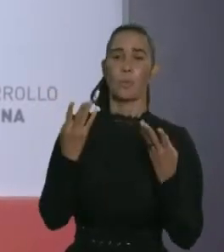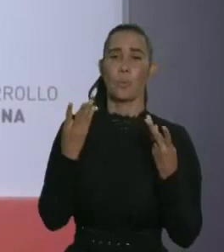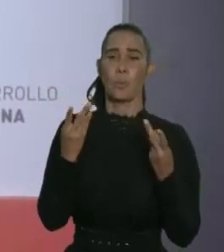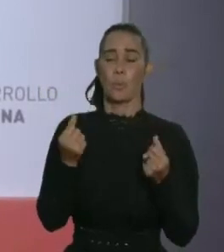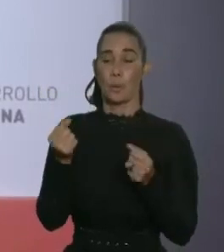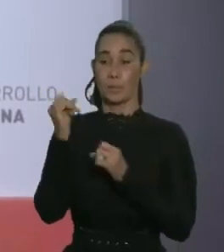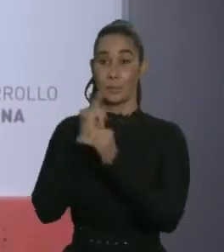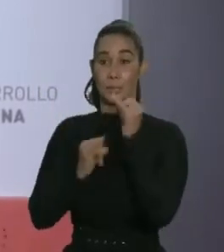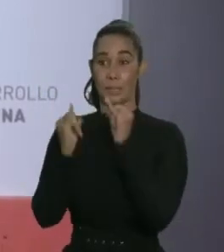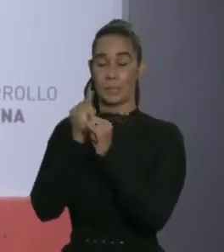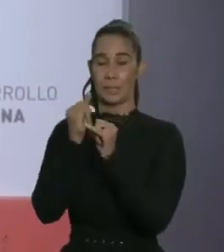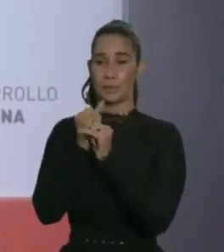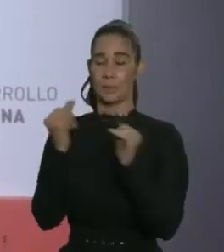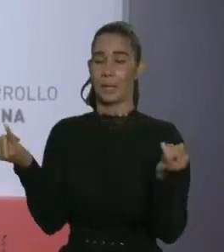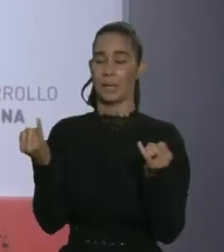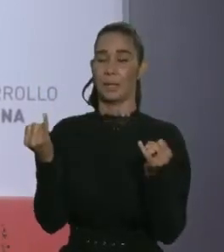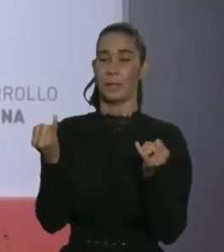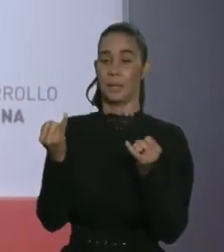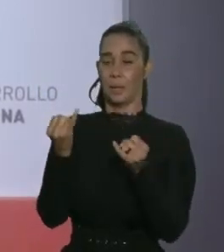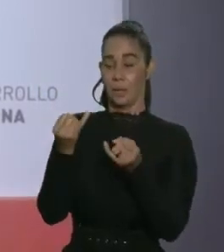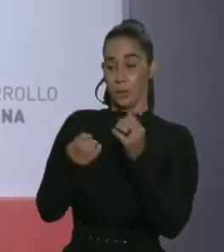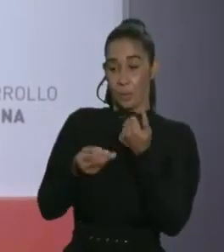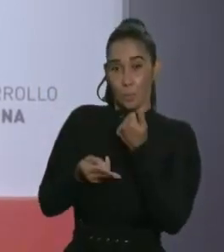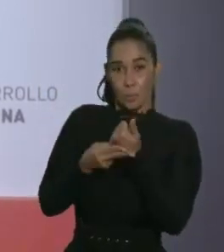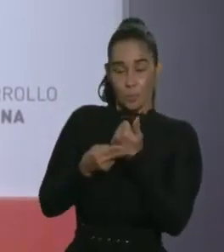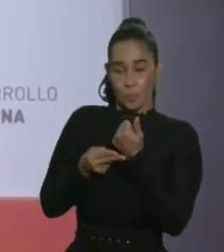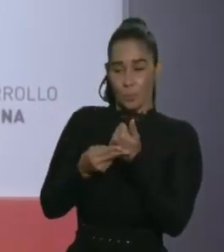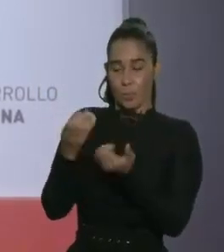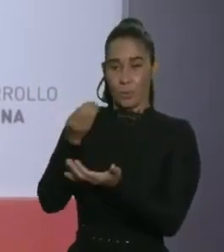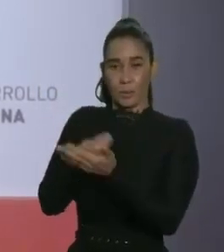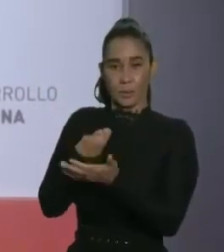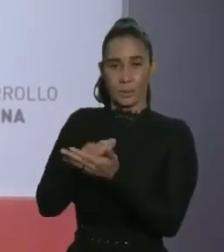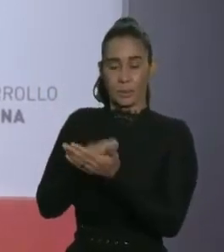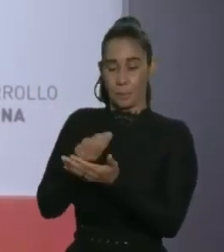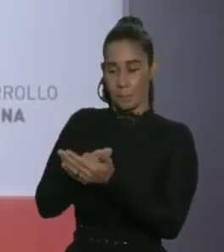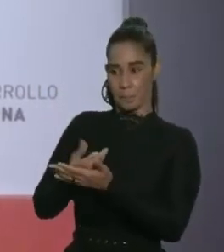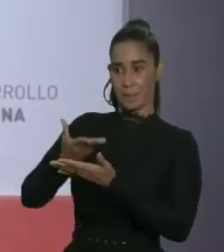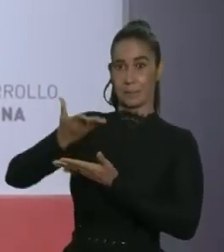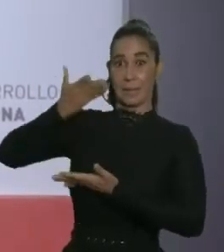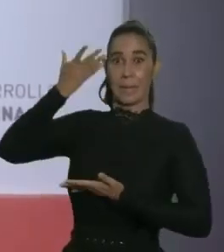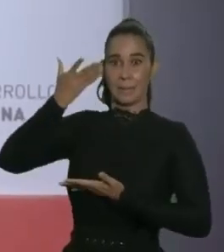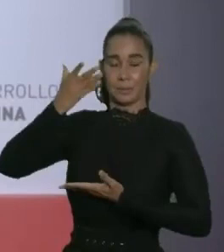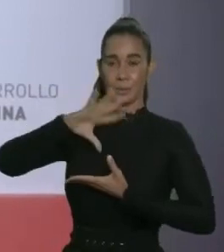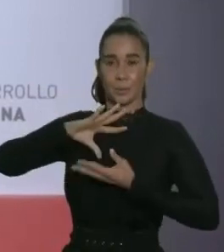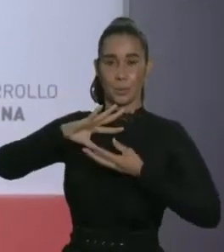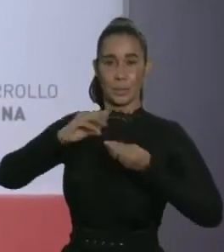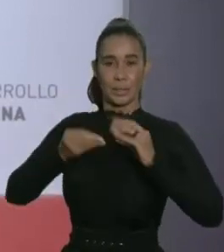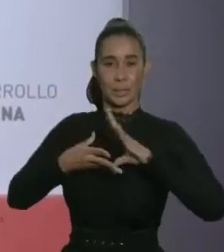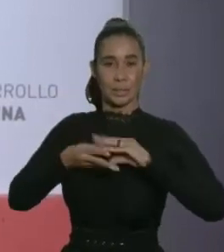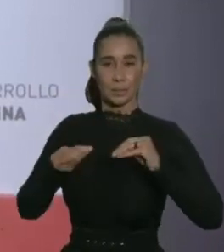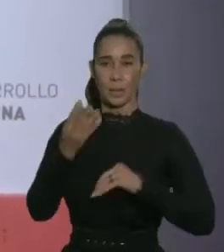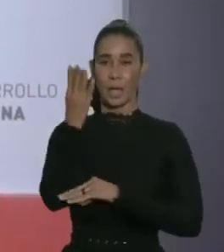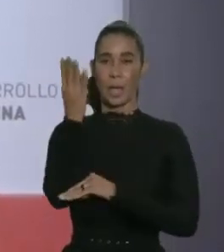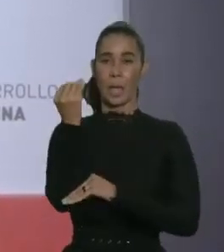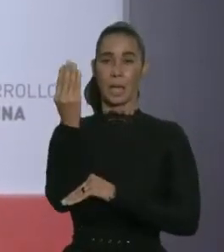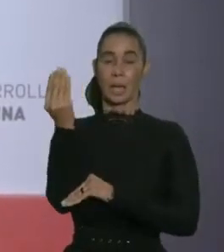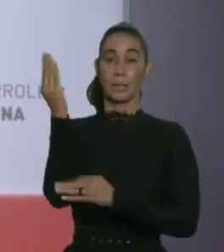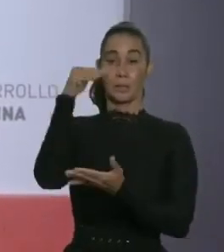internacionales récord, un nivel de reservas de divisas del más alto de la historia, con unos 14